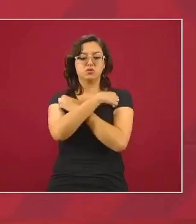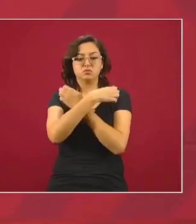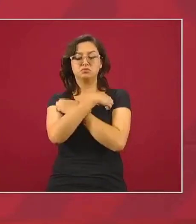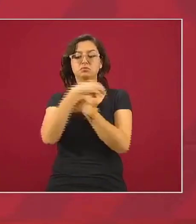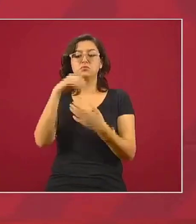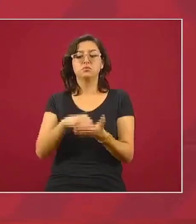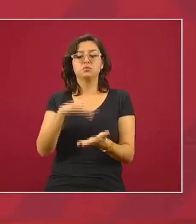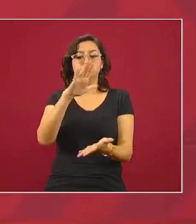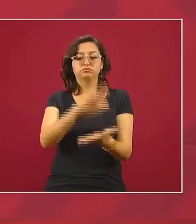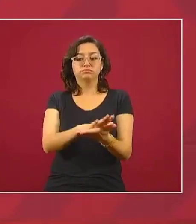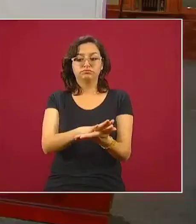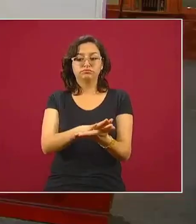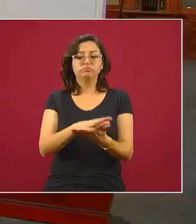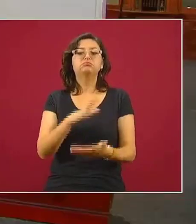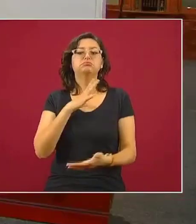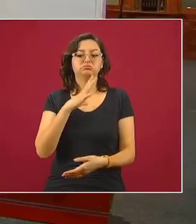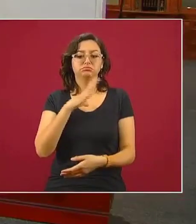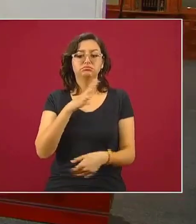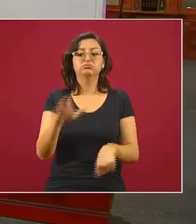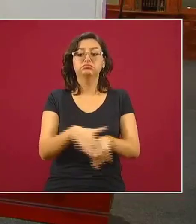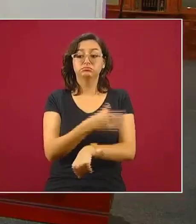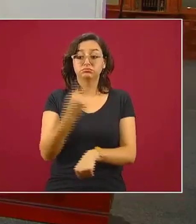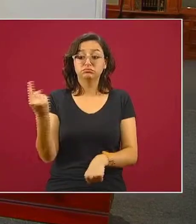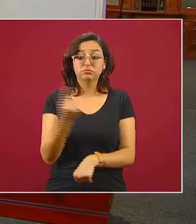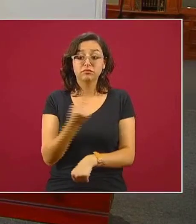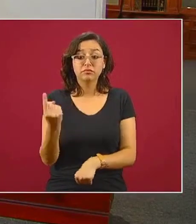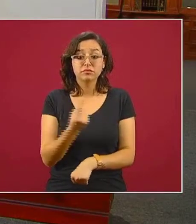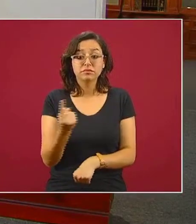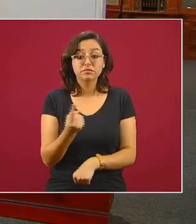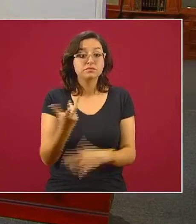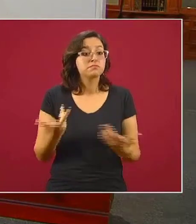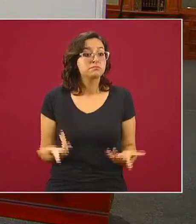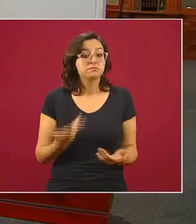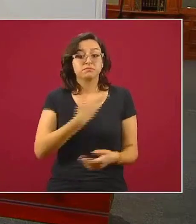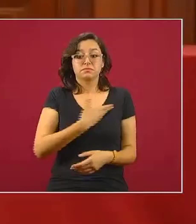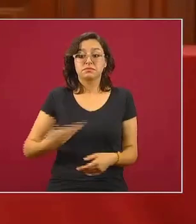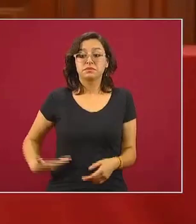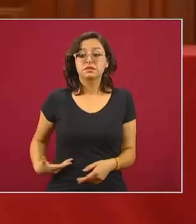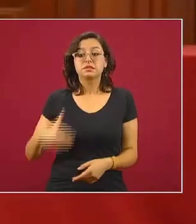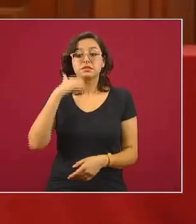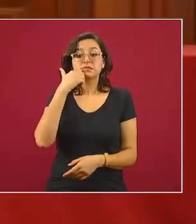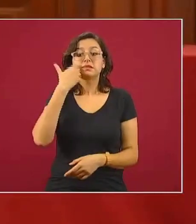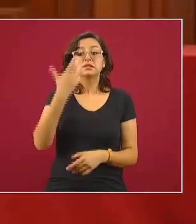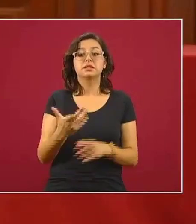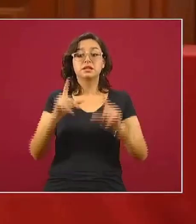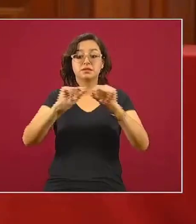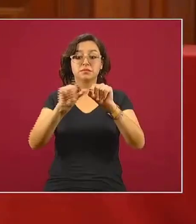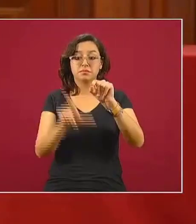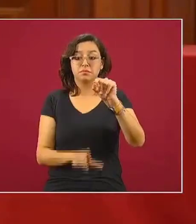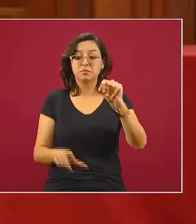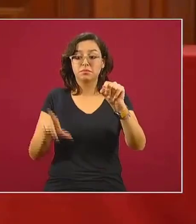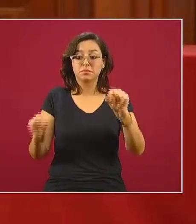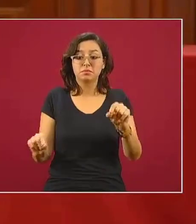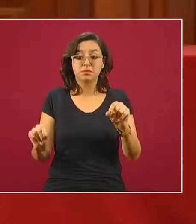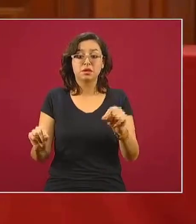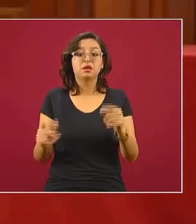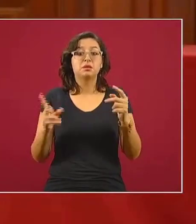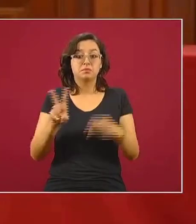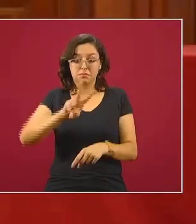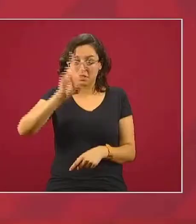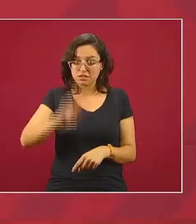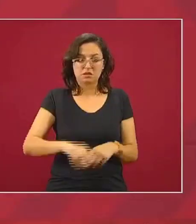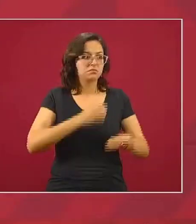el señor presidente quiere una república en donde pues tenga vigor el